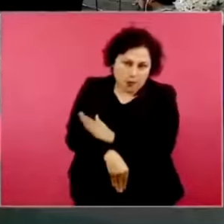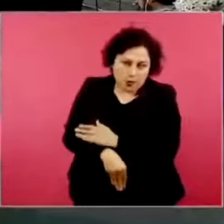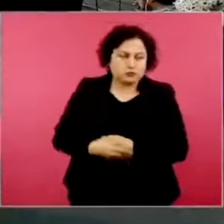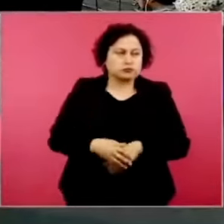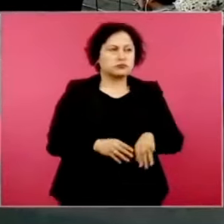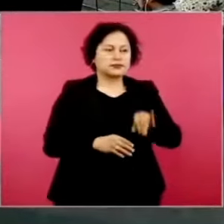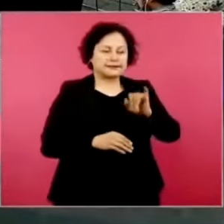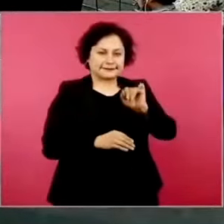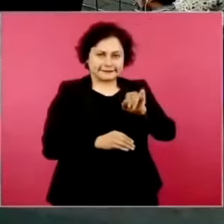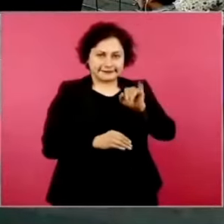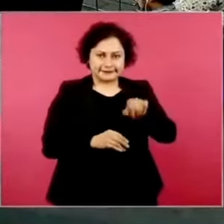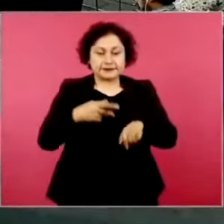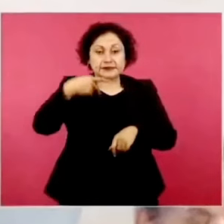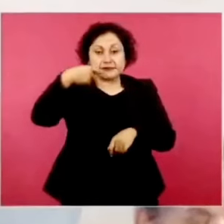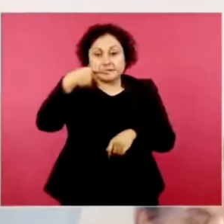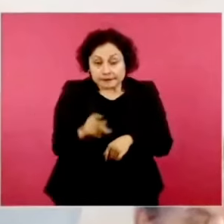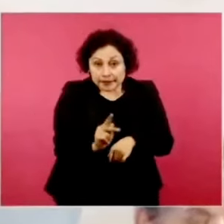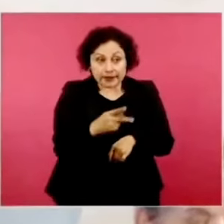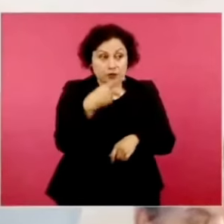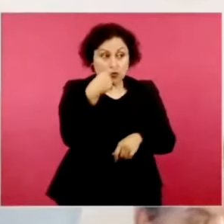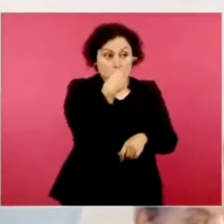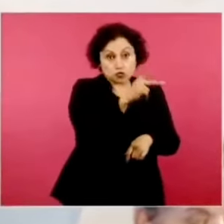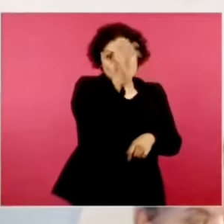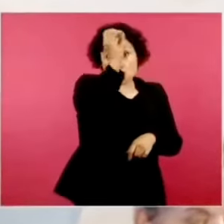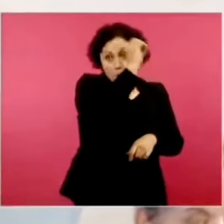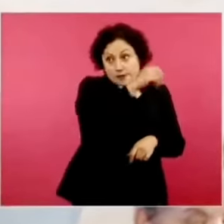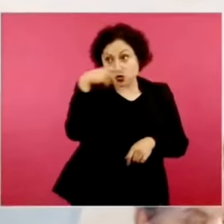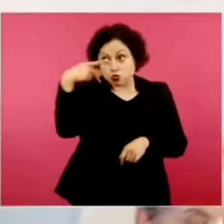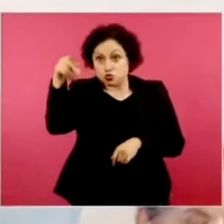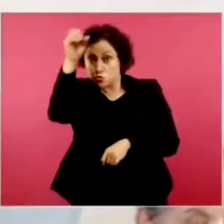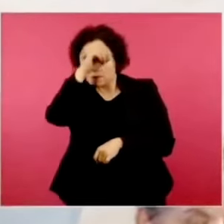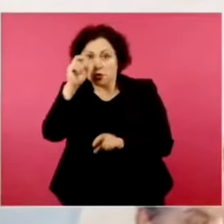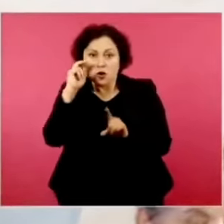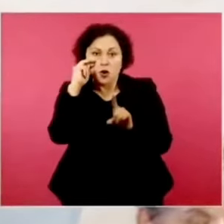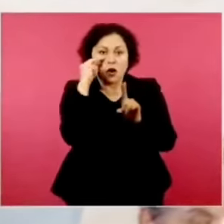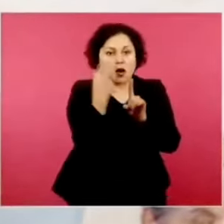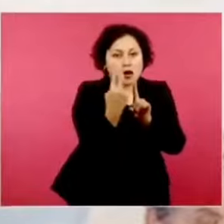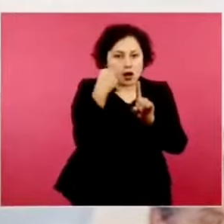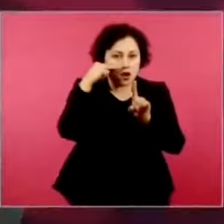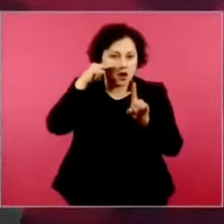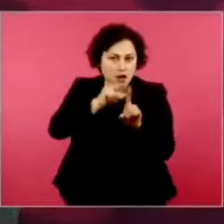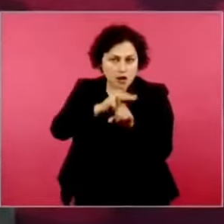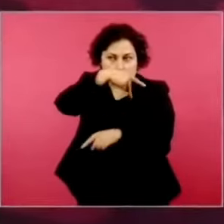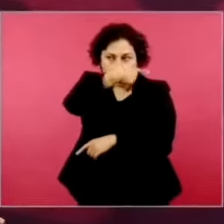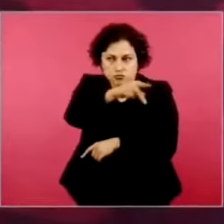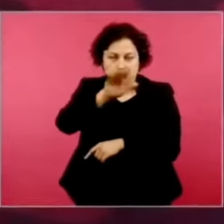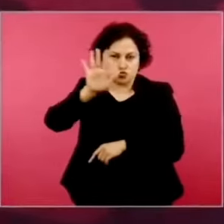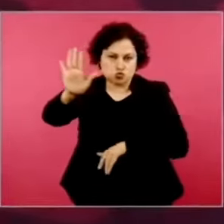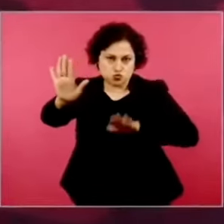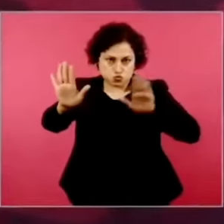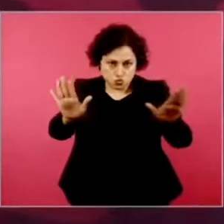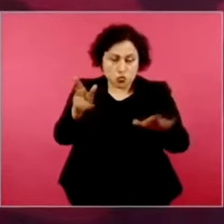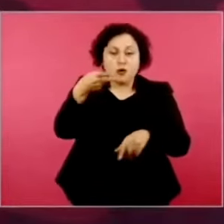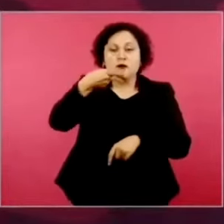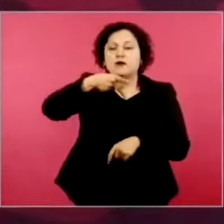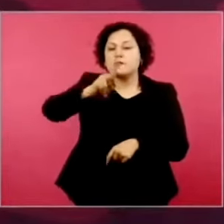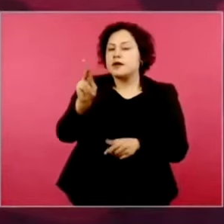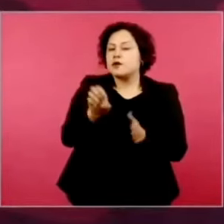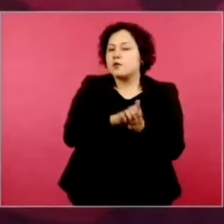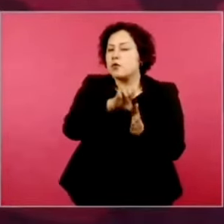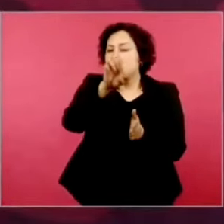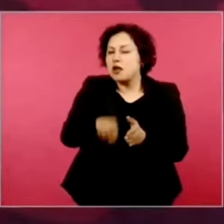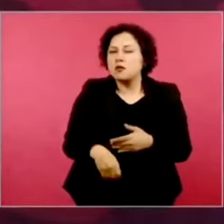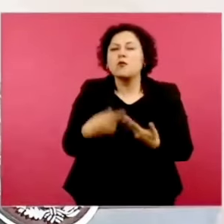esa es su visión. Porque, por ejemplo, ¿por qué no dicen nada de la descomposición